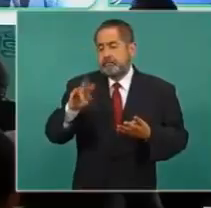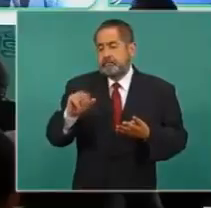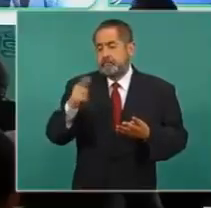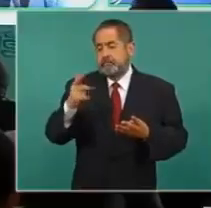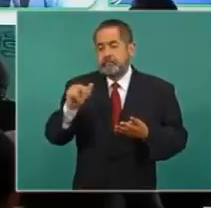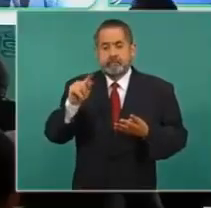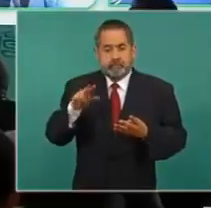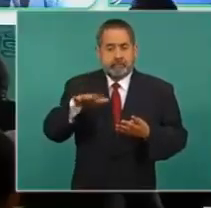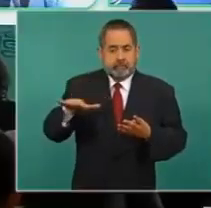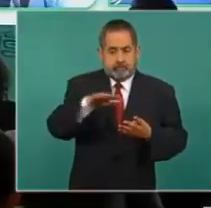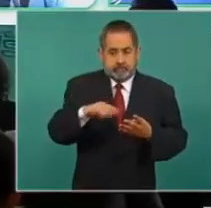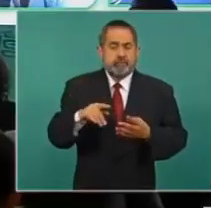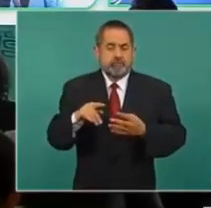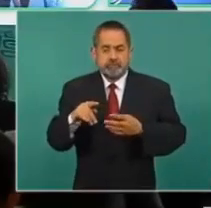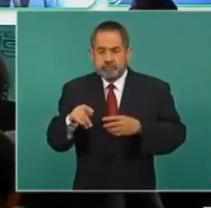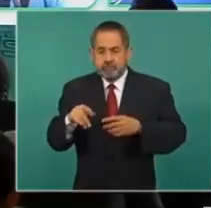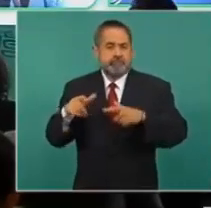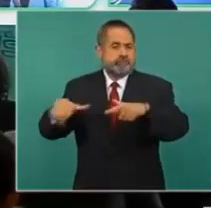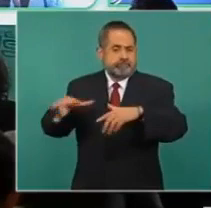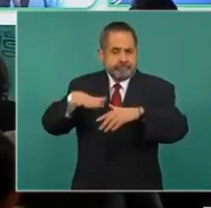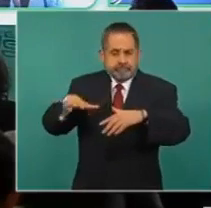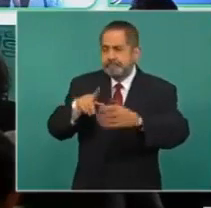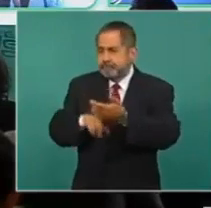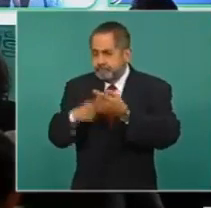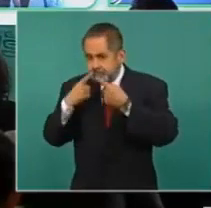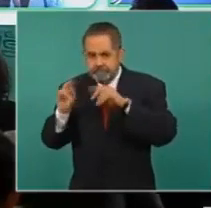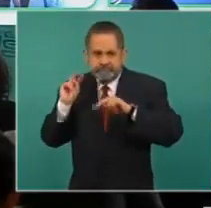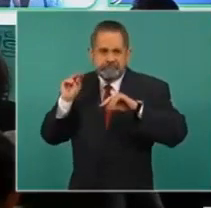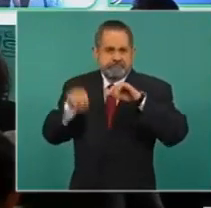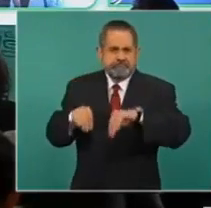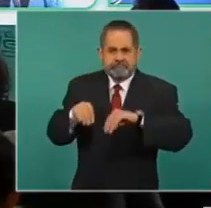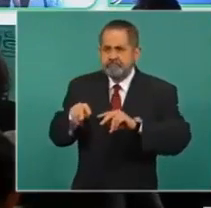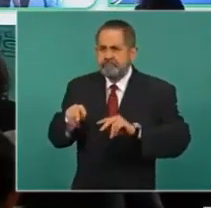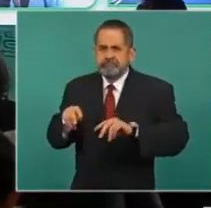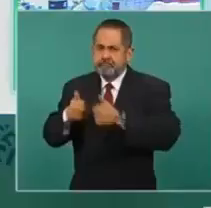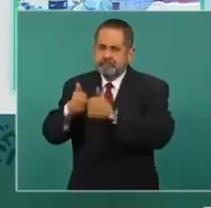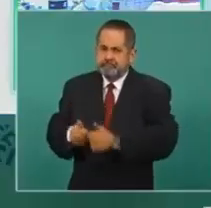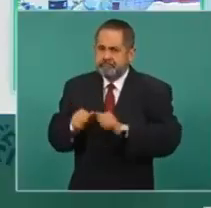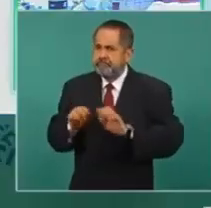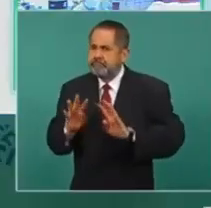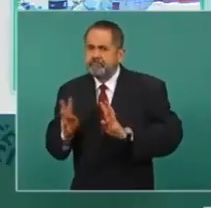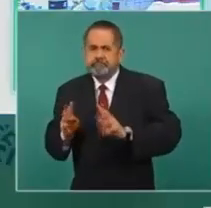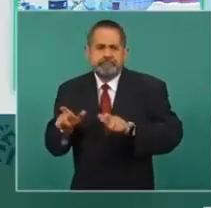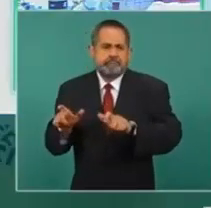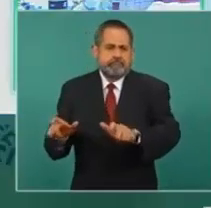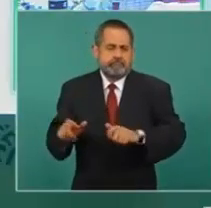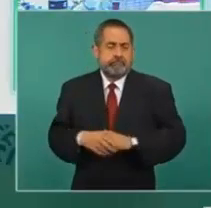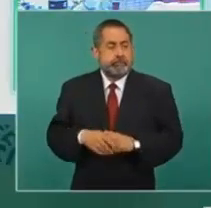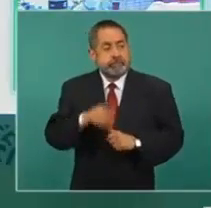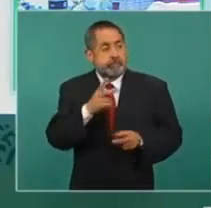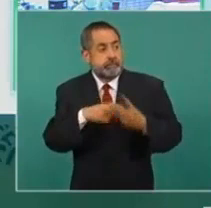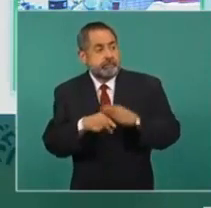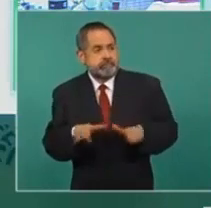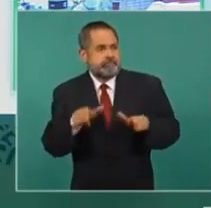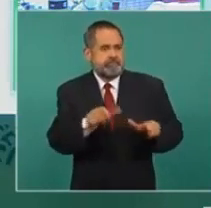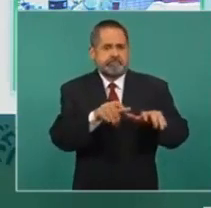son actividades que llevan las fuerzas ahí de manera exclusiva en esas áreas. Operaciones de intercepción terrestre